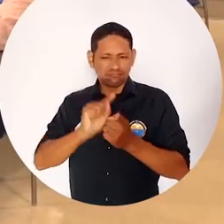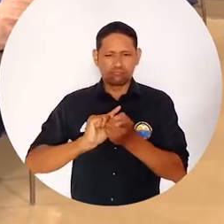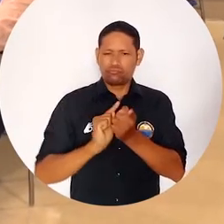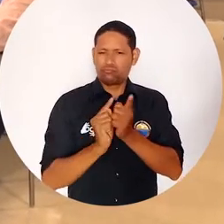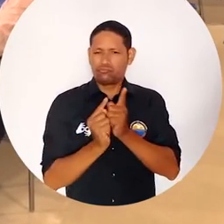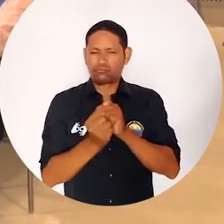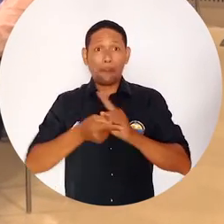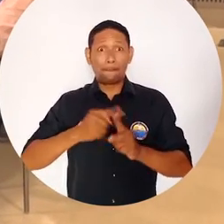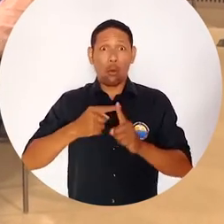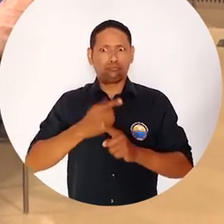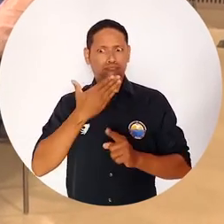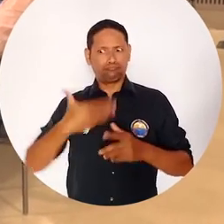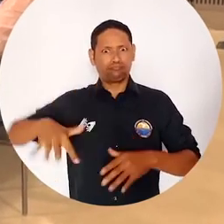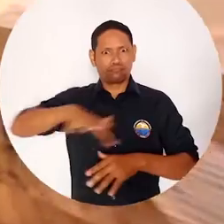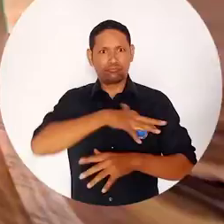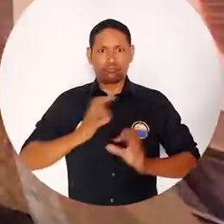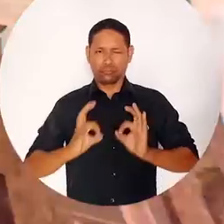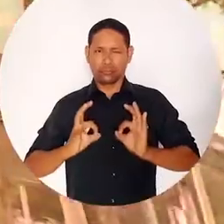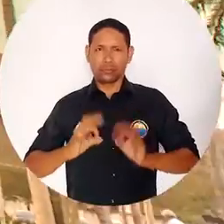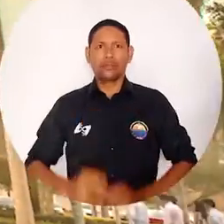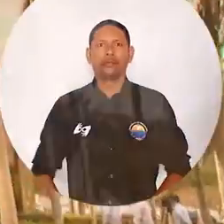positiva y sostenible del territorio.